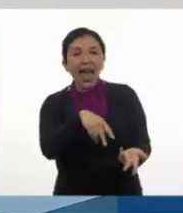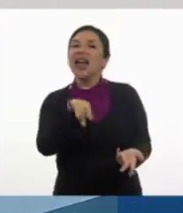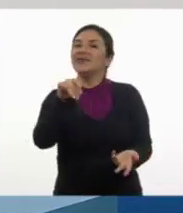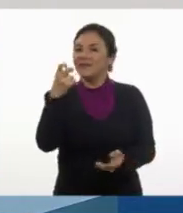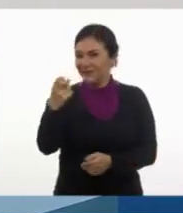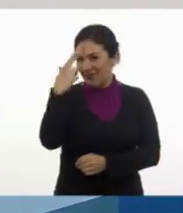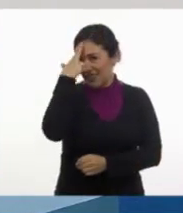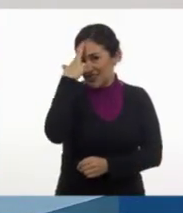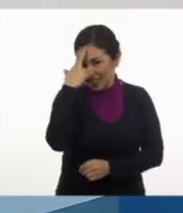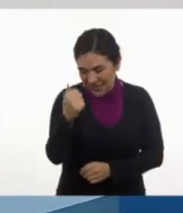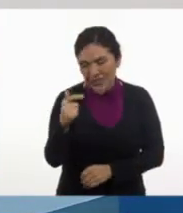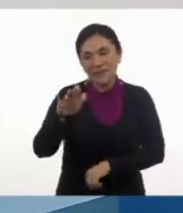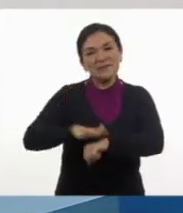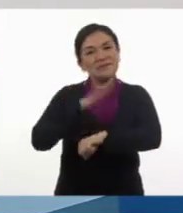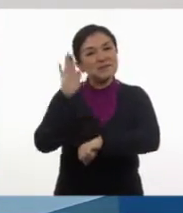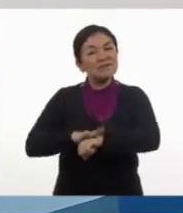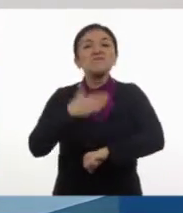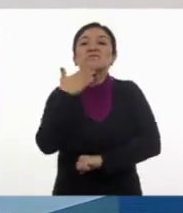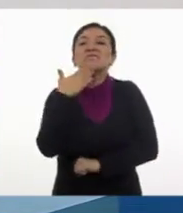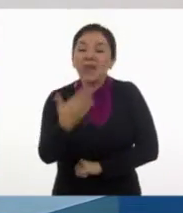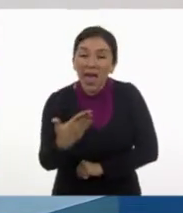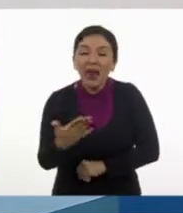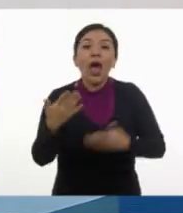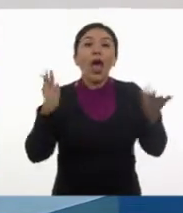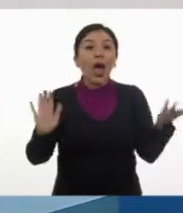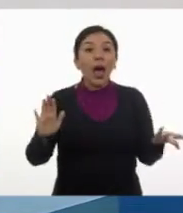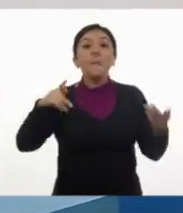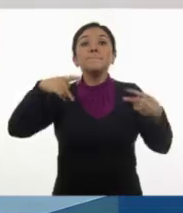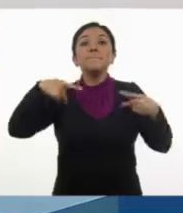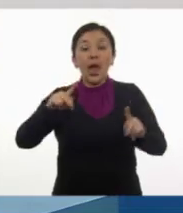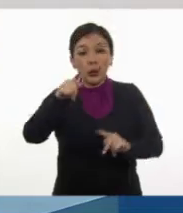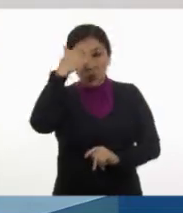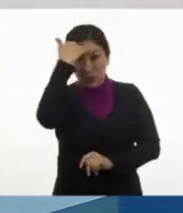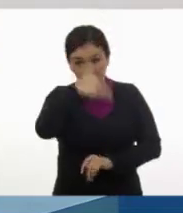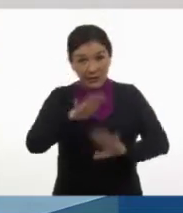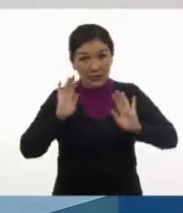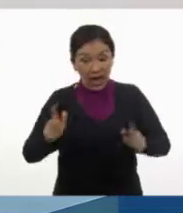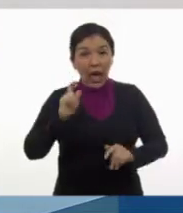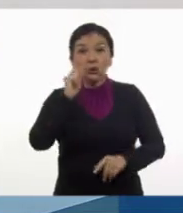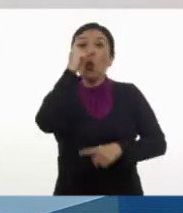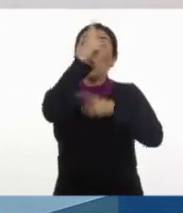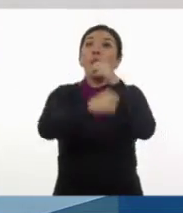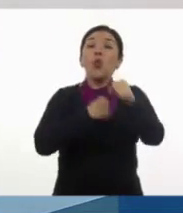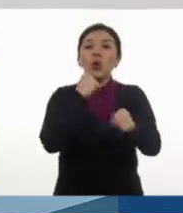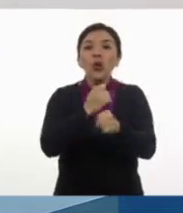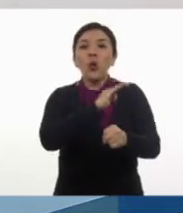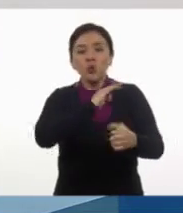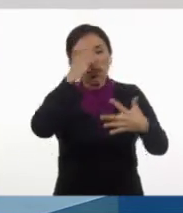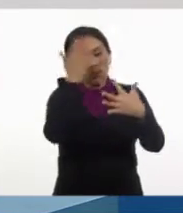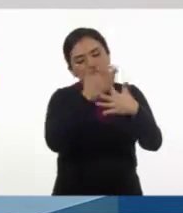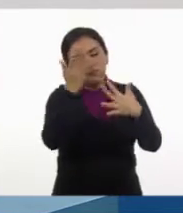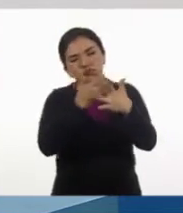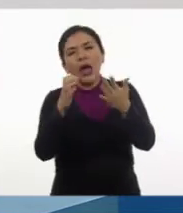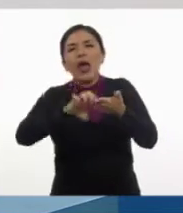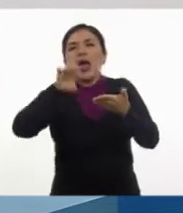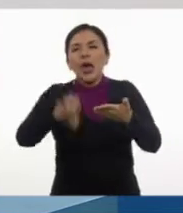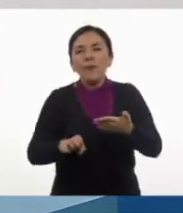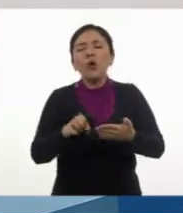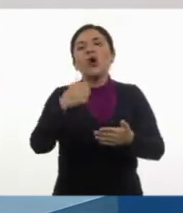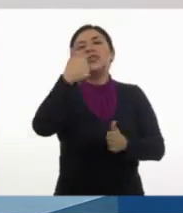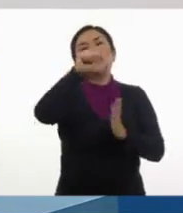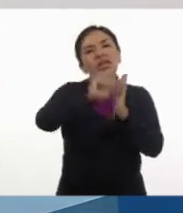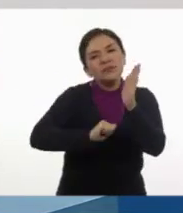Exacto. Eso es correcto. Bueno, pero si ya sabemos que el año puede dividirse, por ejemplo, en